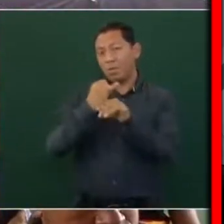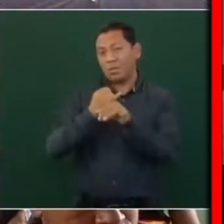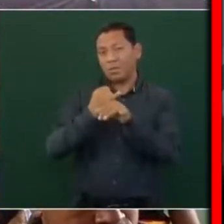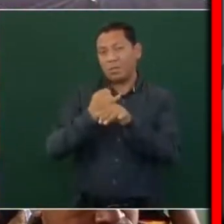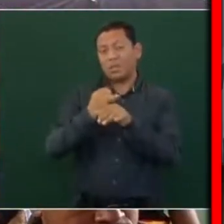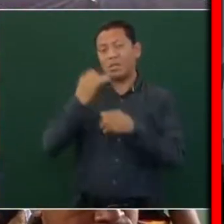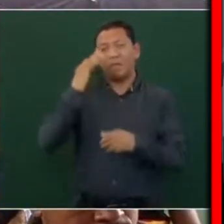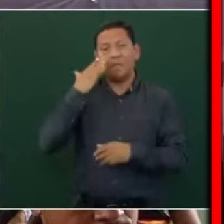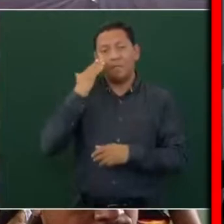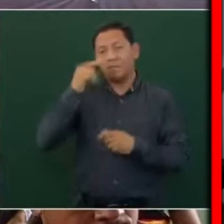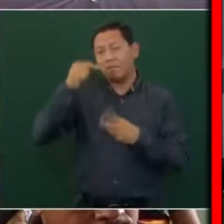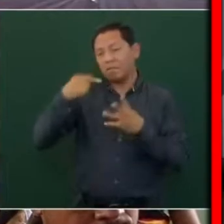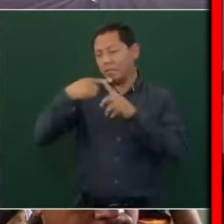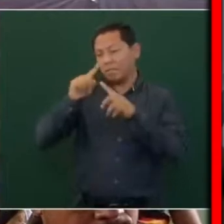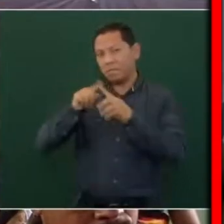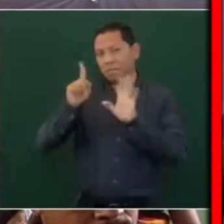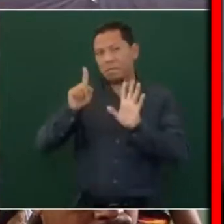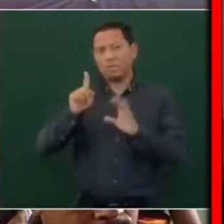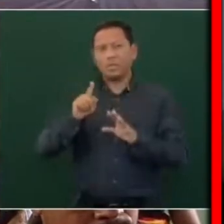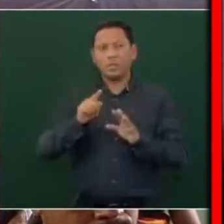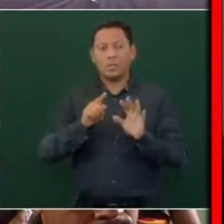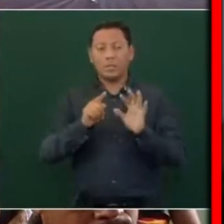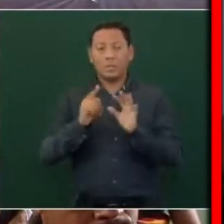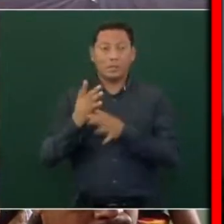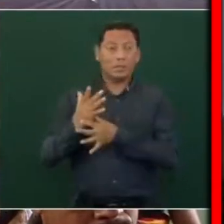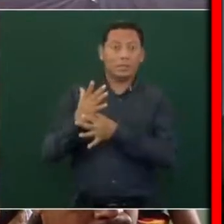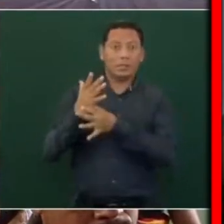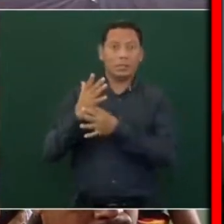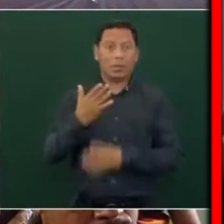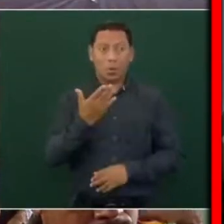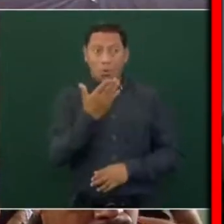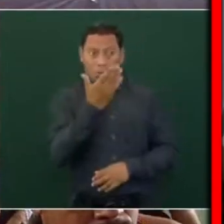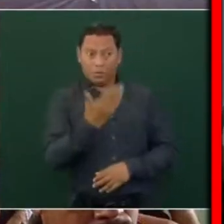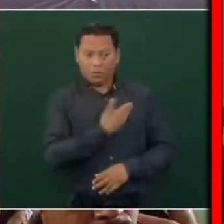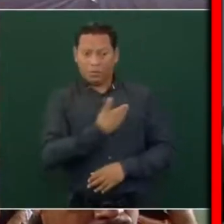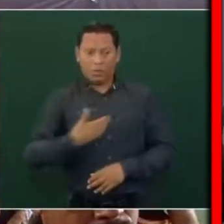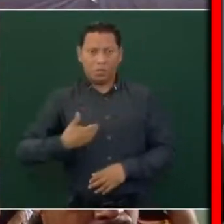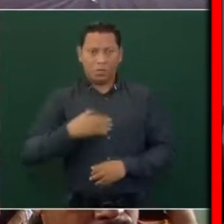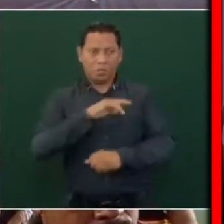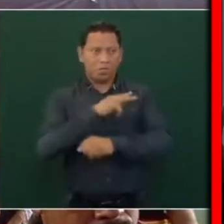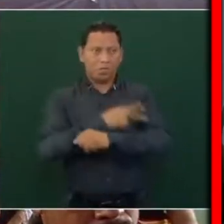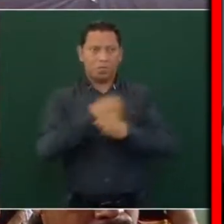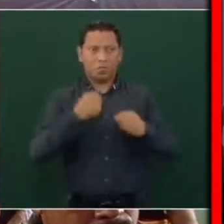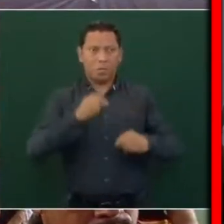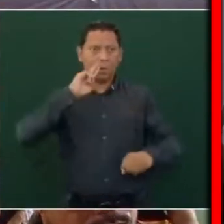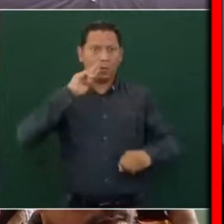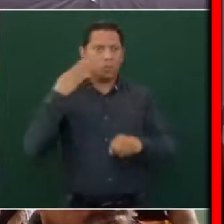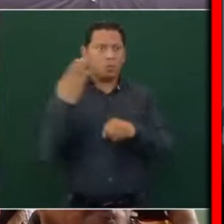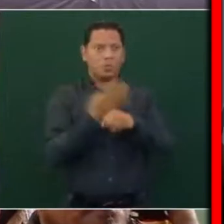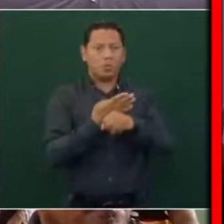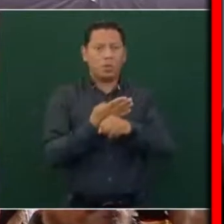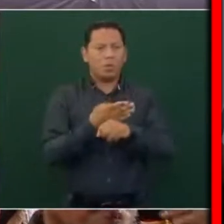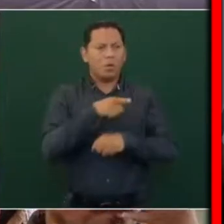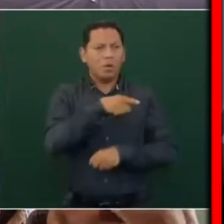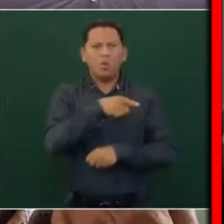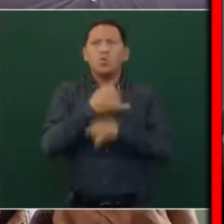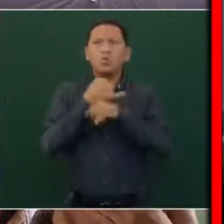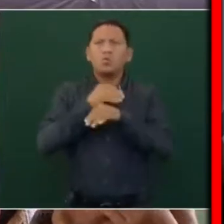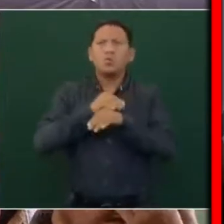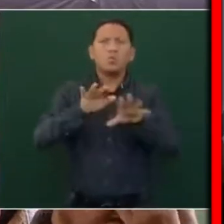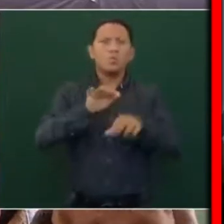cuestiona por qué usted teniendo el poder y la facultad no ha emitido un decreto para